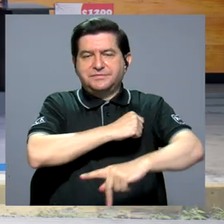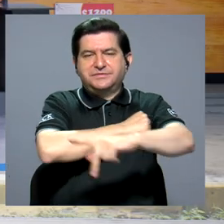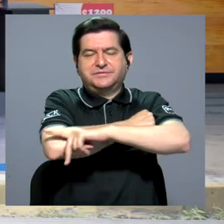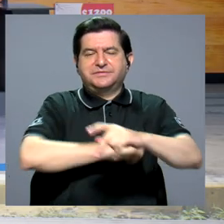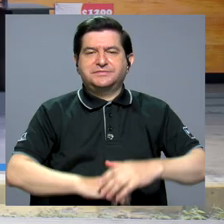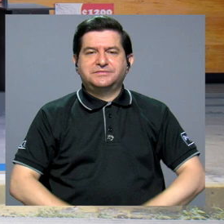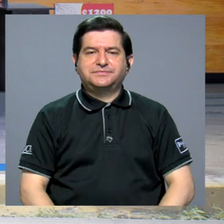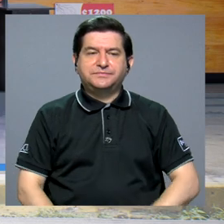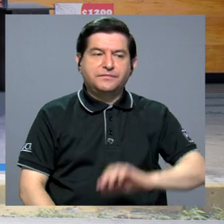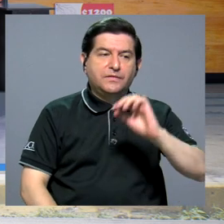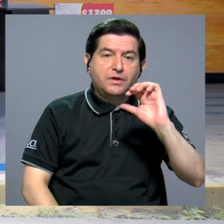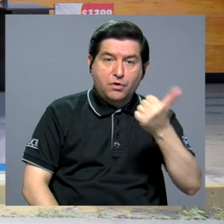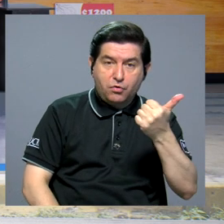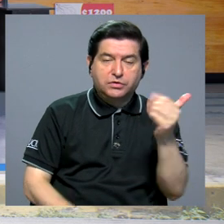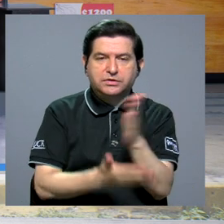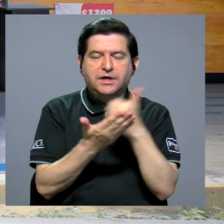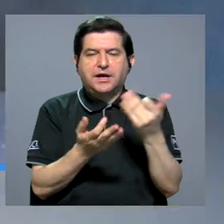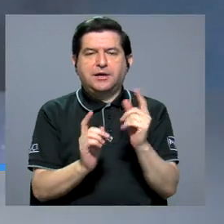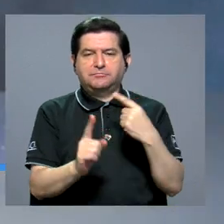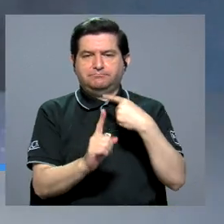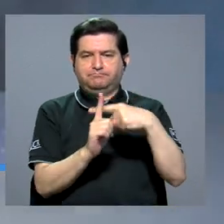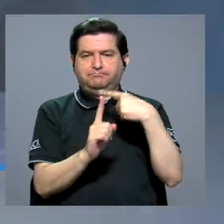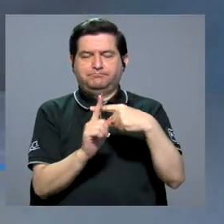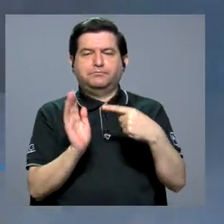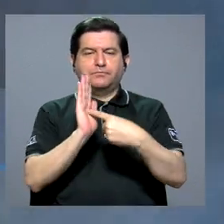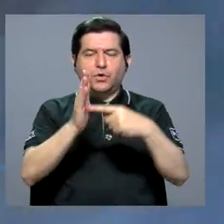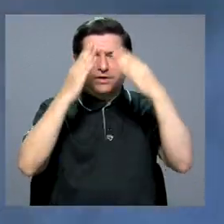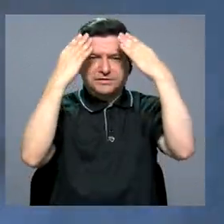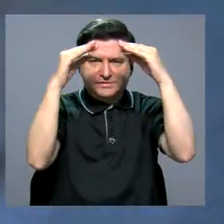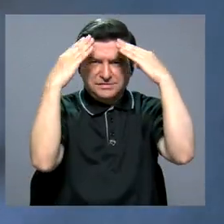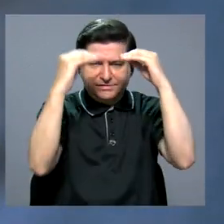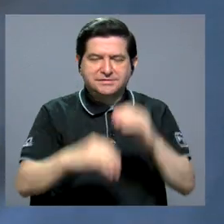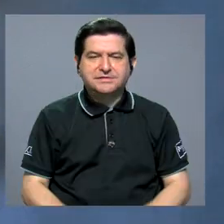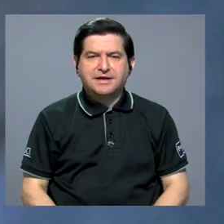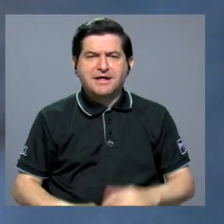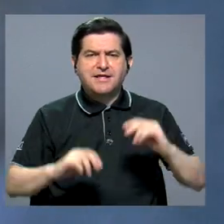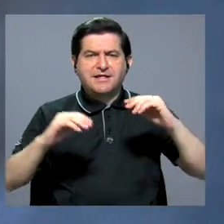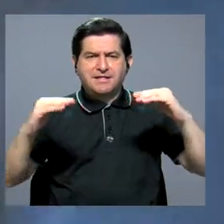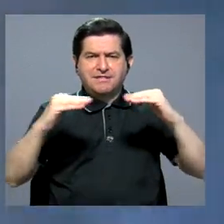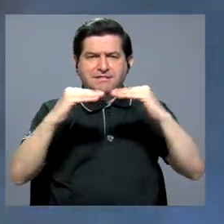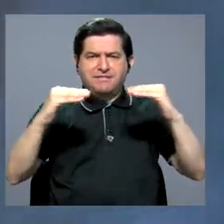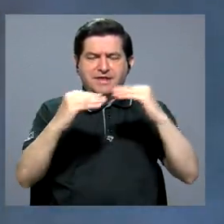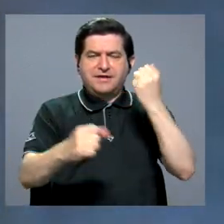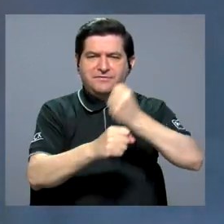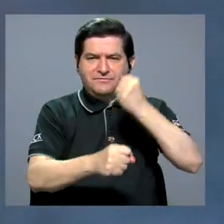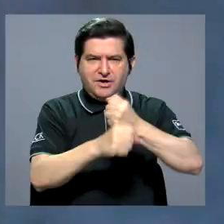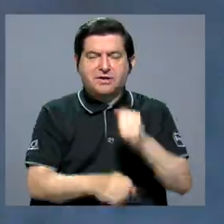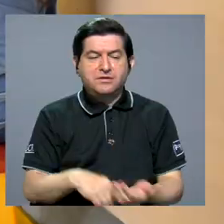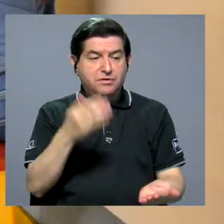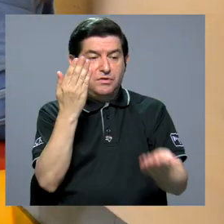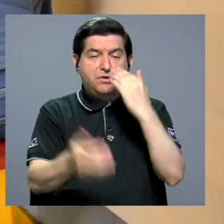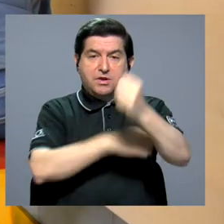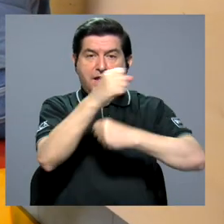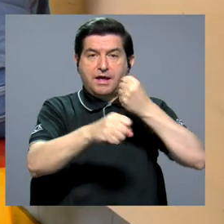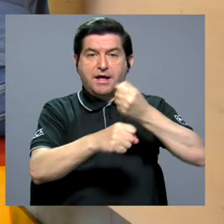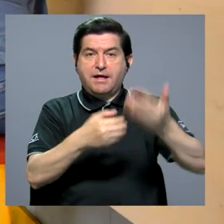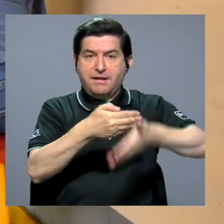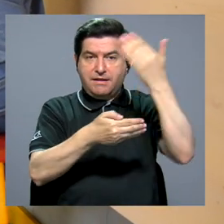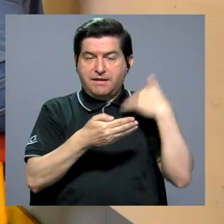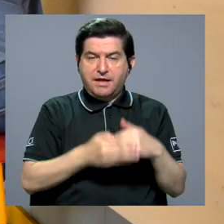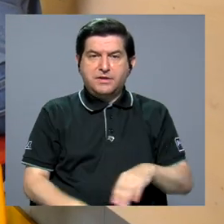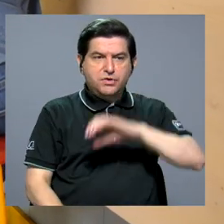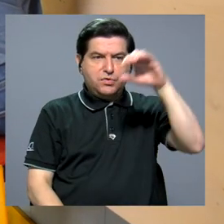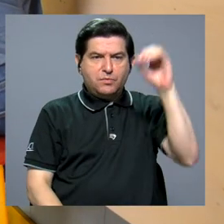del país. Otro aspecto positivo revelado por el informe son los niveles de empleo. Comparado con el año anterior,